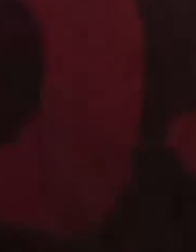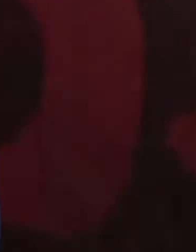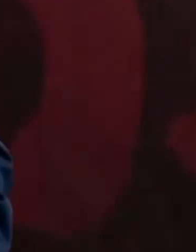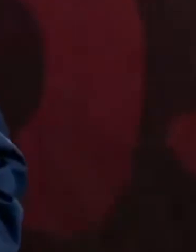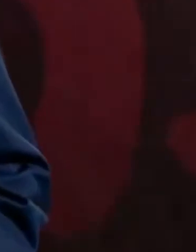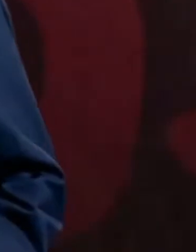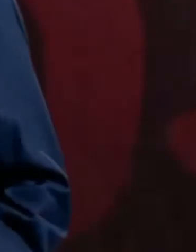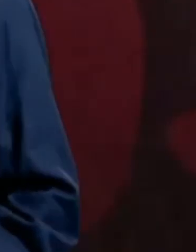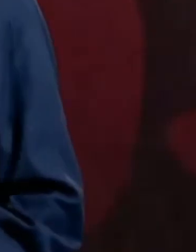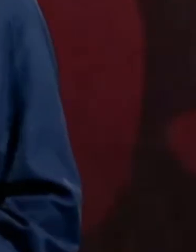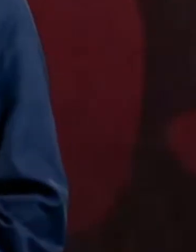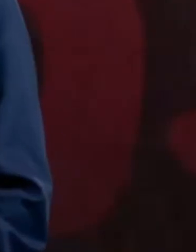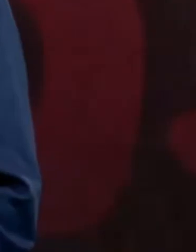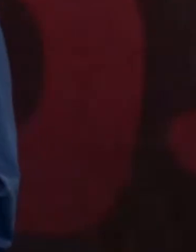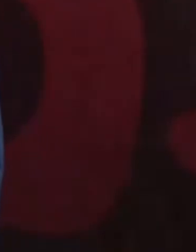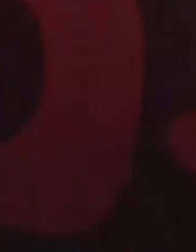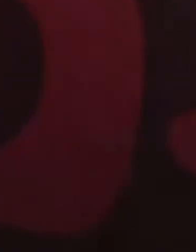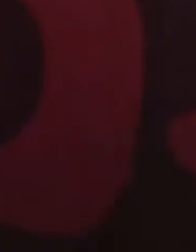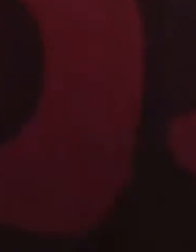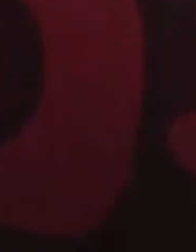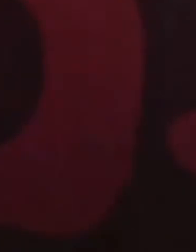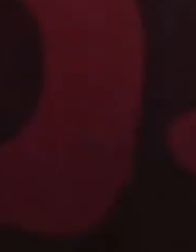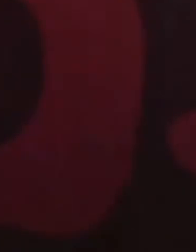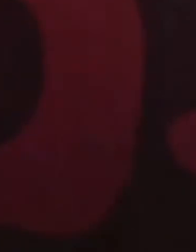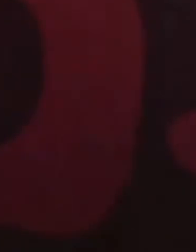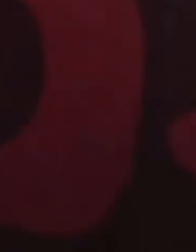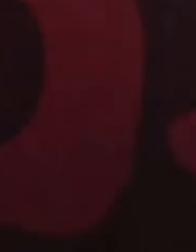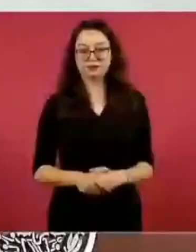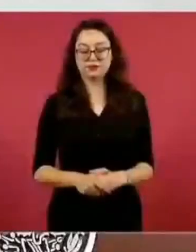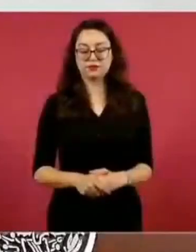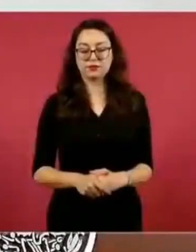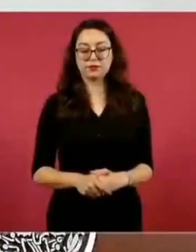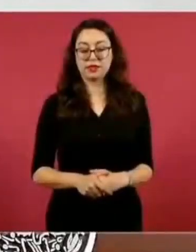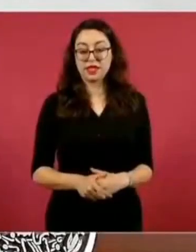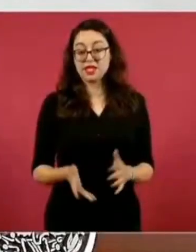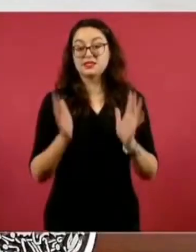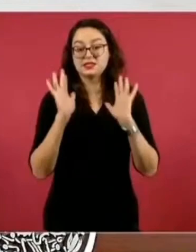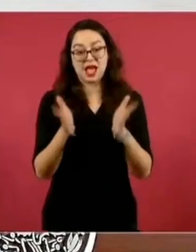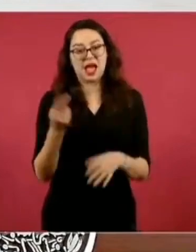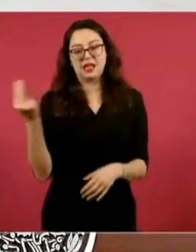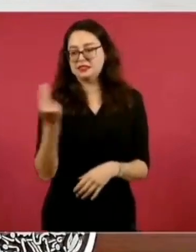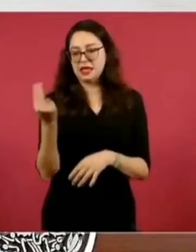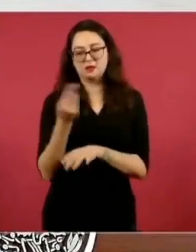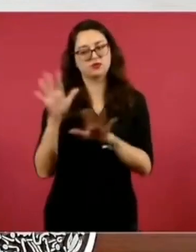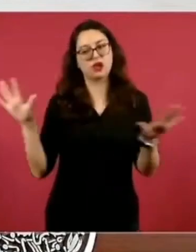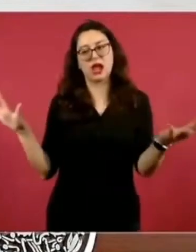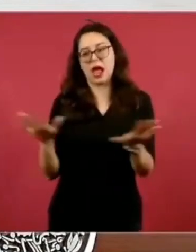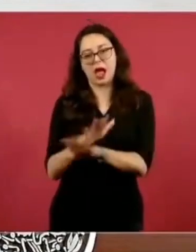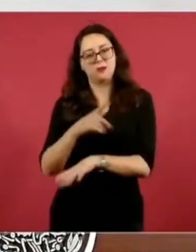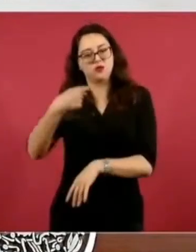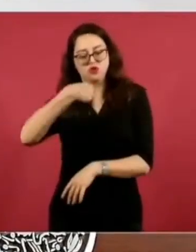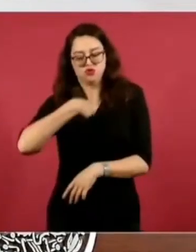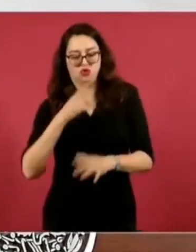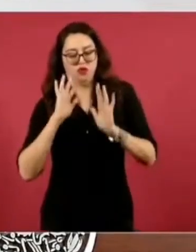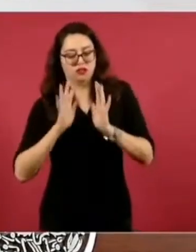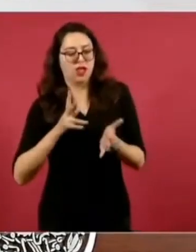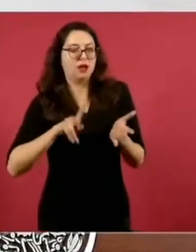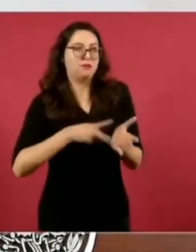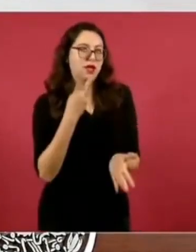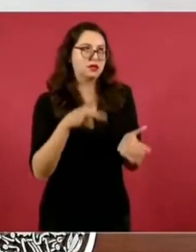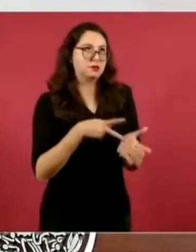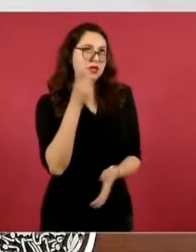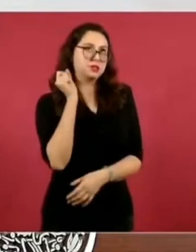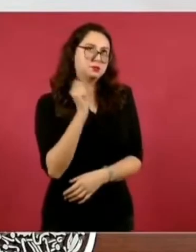costumbre, no hablo de corrido. Y ahora no está la